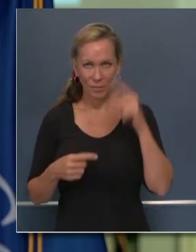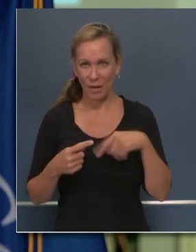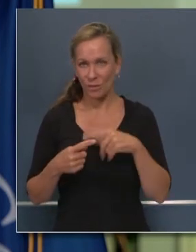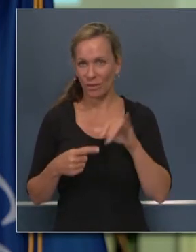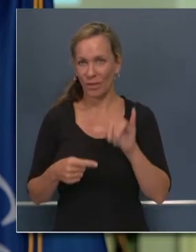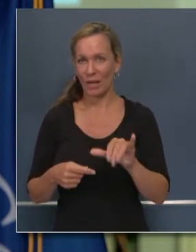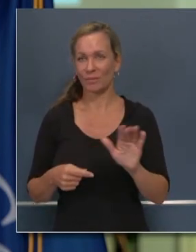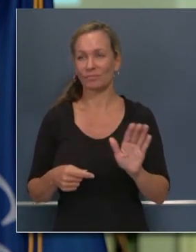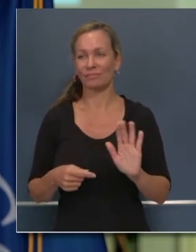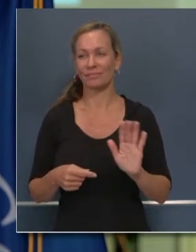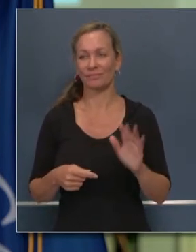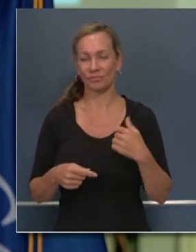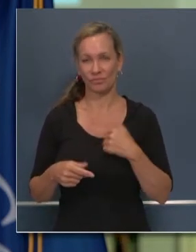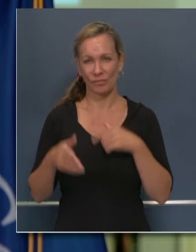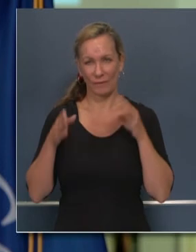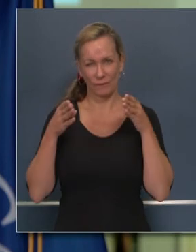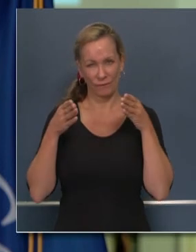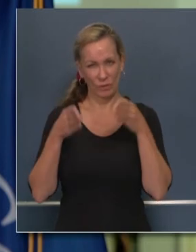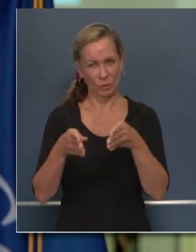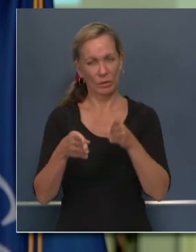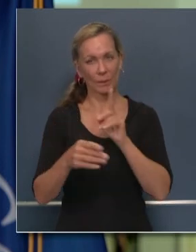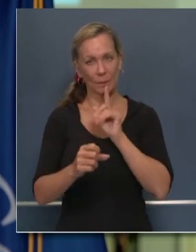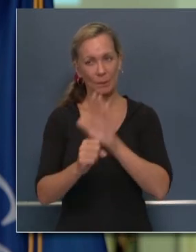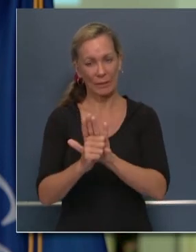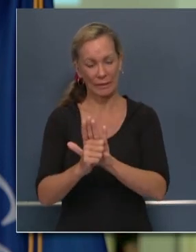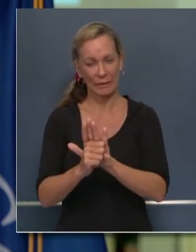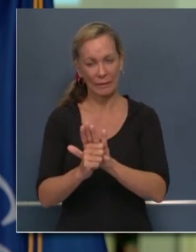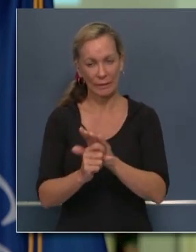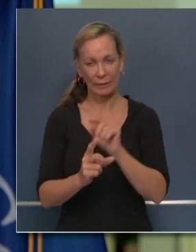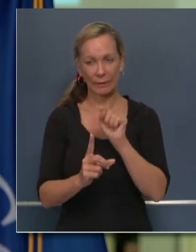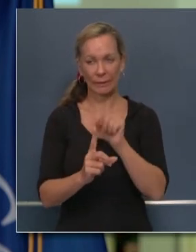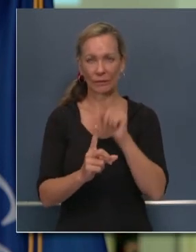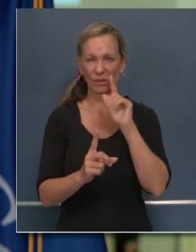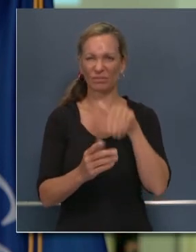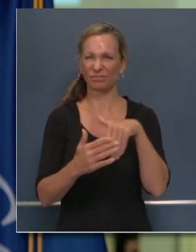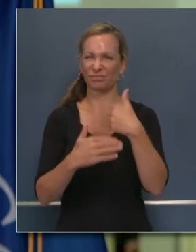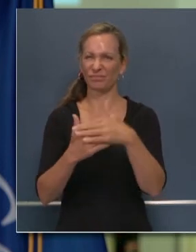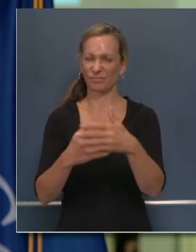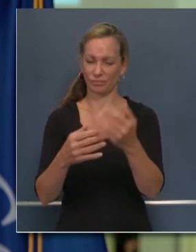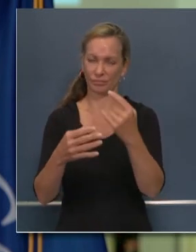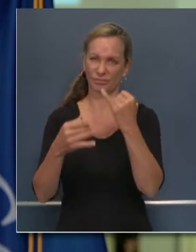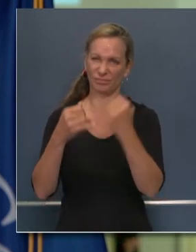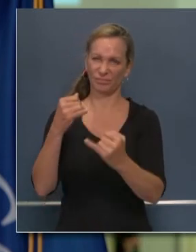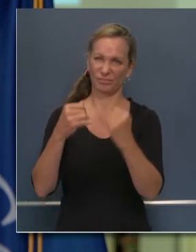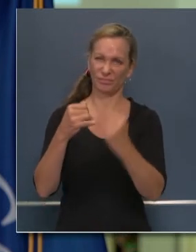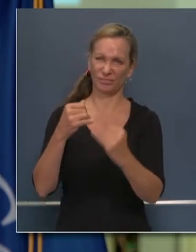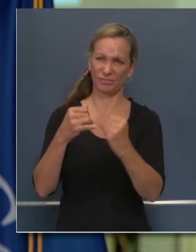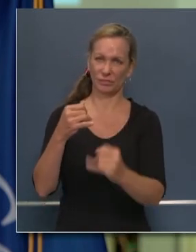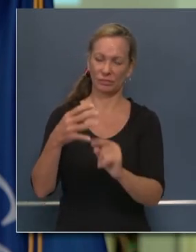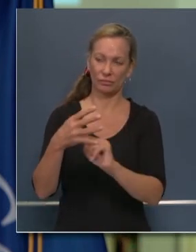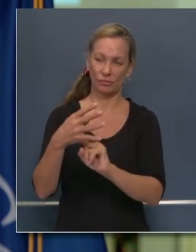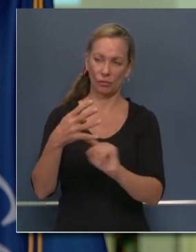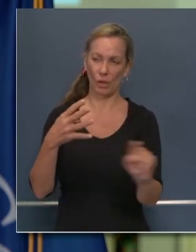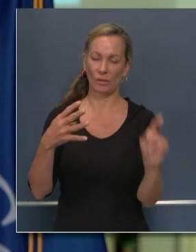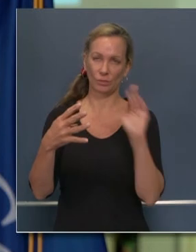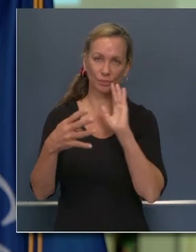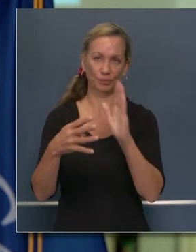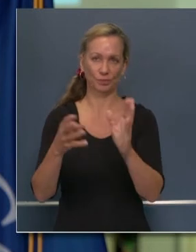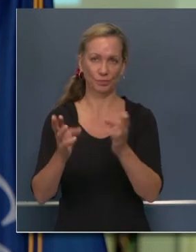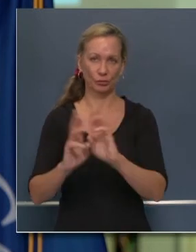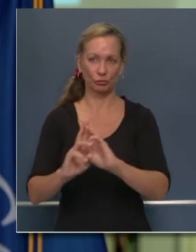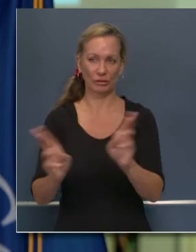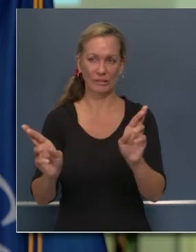nuestro enfoque, nuestro compromiso y resolución en los próximos siete días hacia el final de esta sesión legislativa. Con eso,